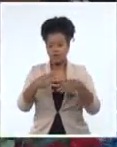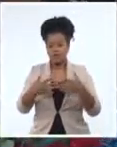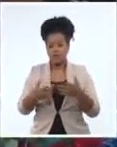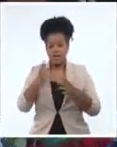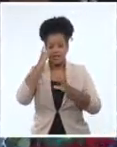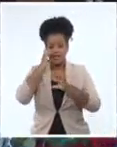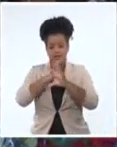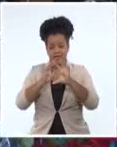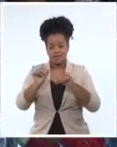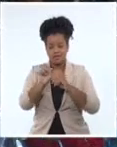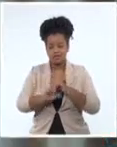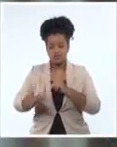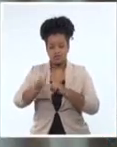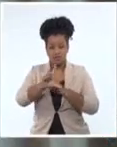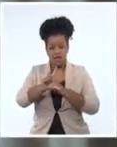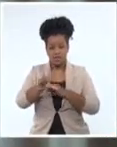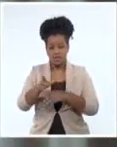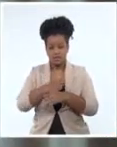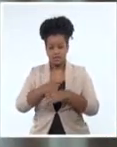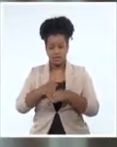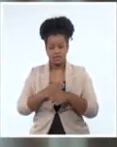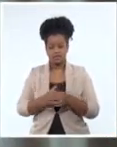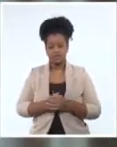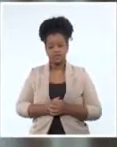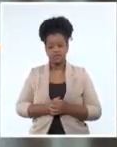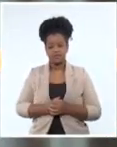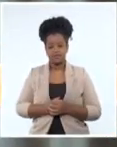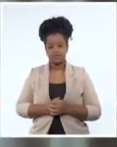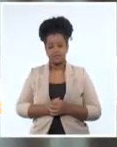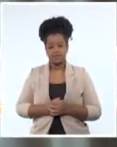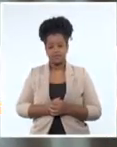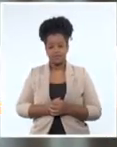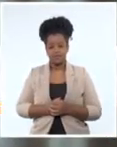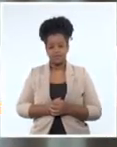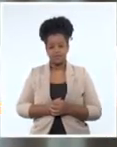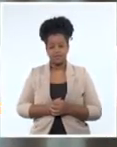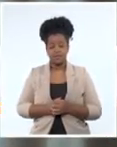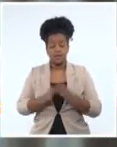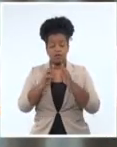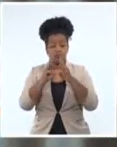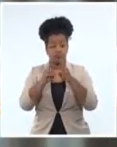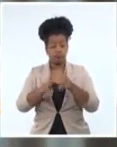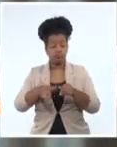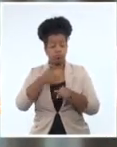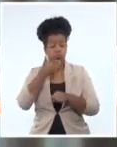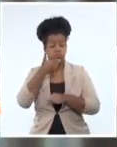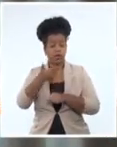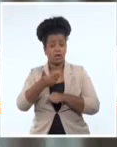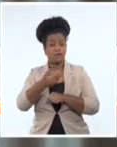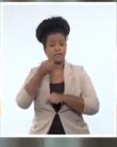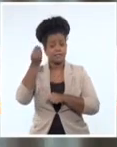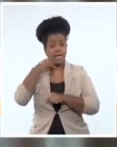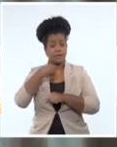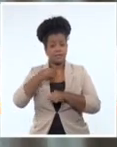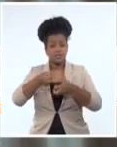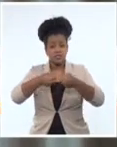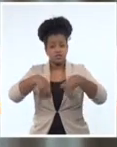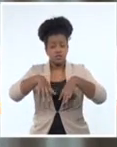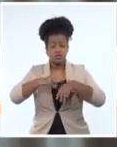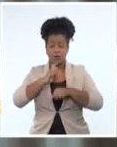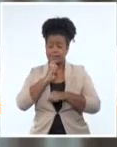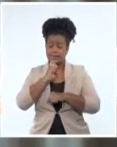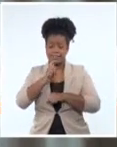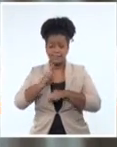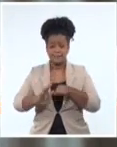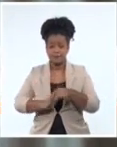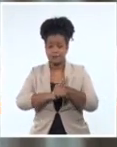ciencias sociales y humanísticas. Son resultados muy satisfactorios que en medio de esta difícil situación